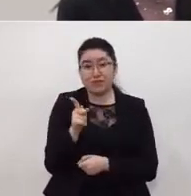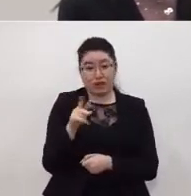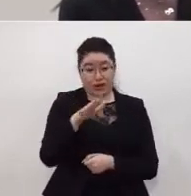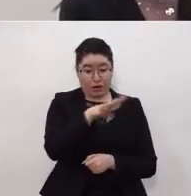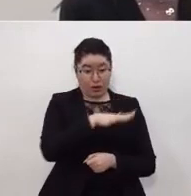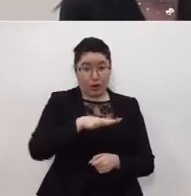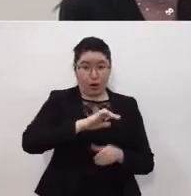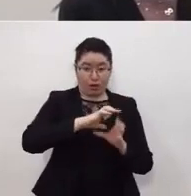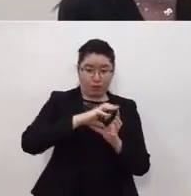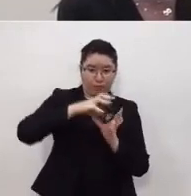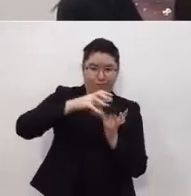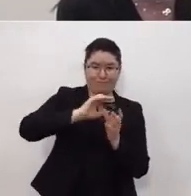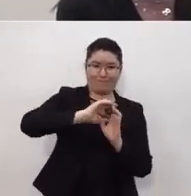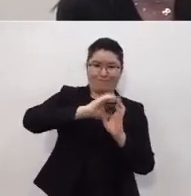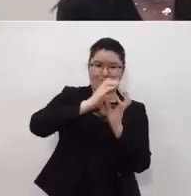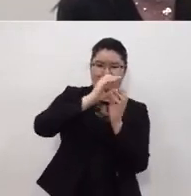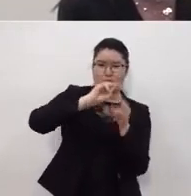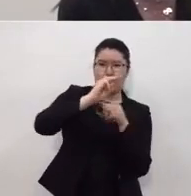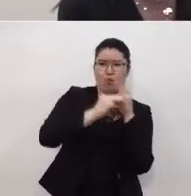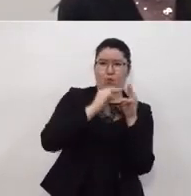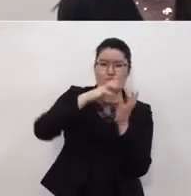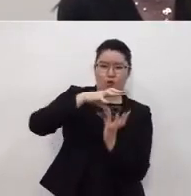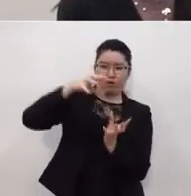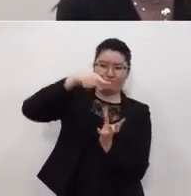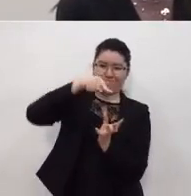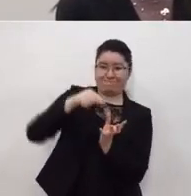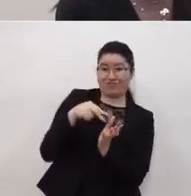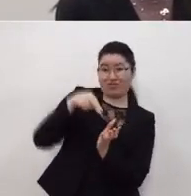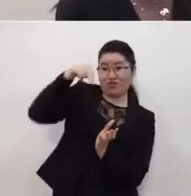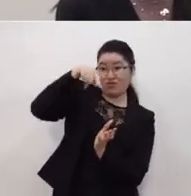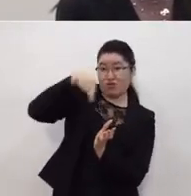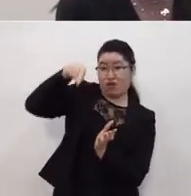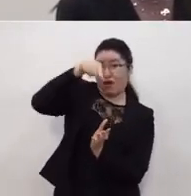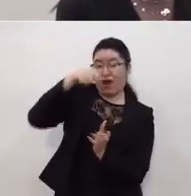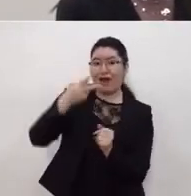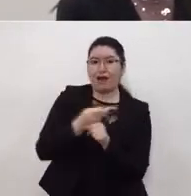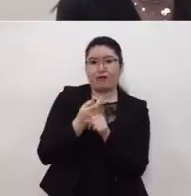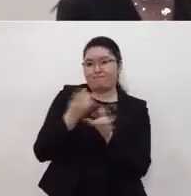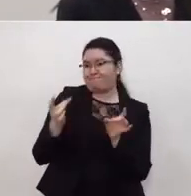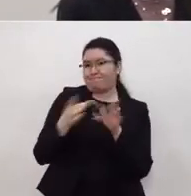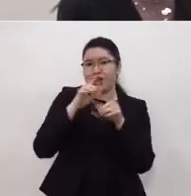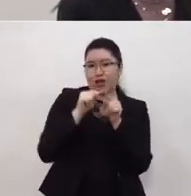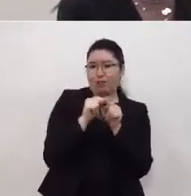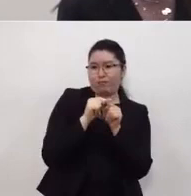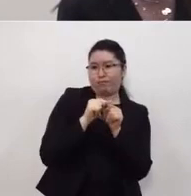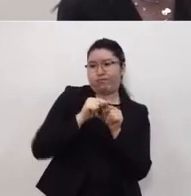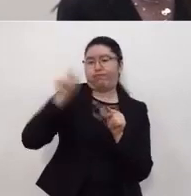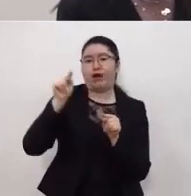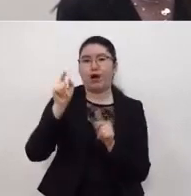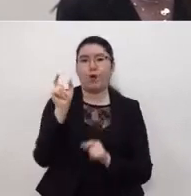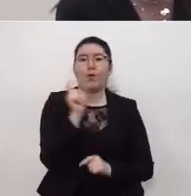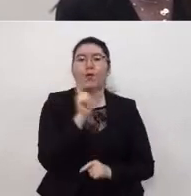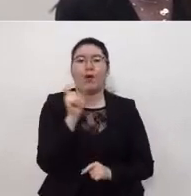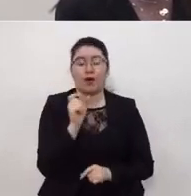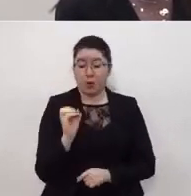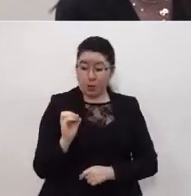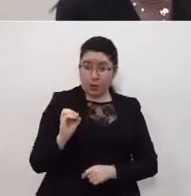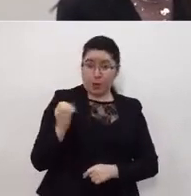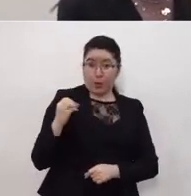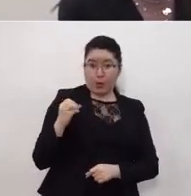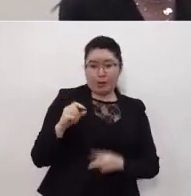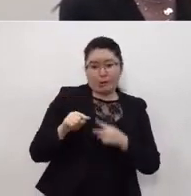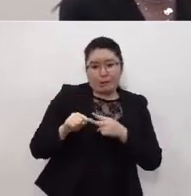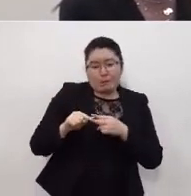todo el hemisferio norte, todos los países que estamos en el hemisferio norte, tuviéramos un repunte en algún momento a partir de